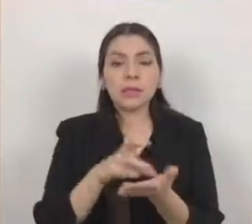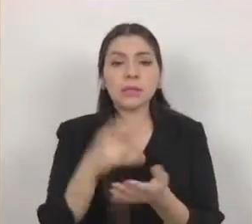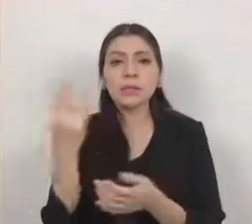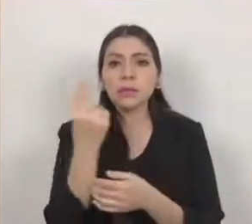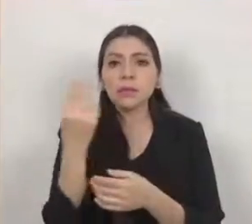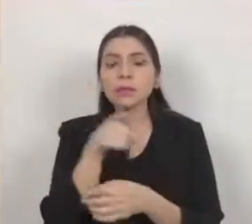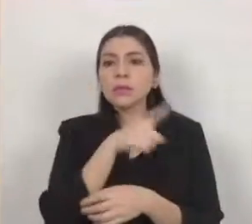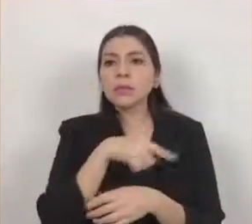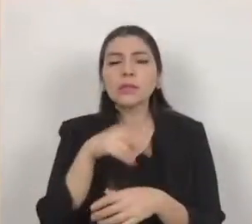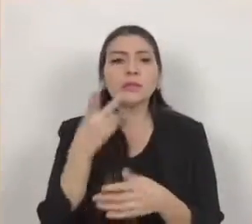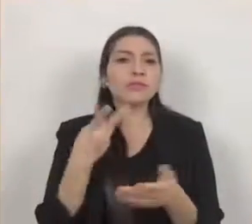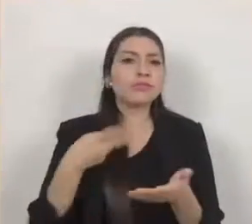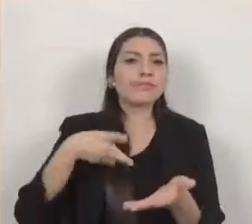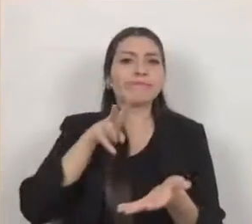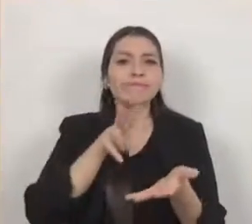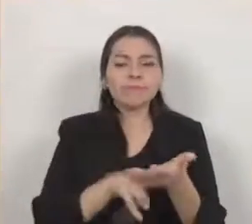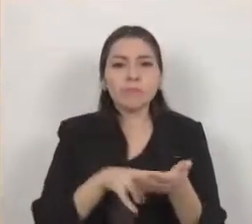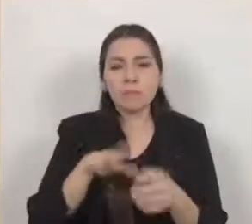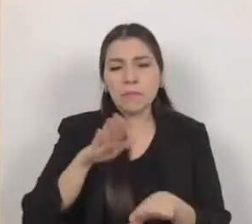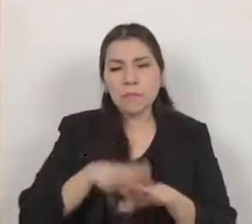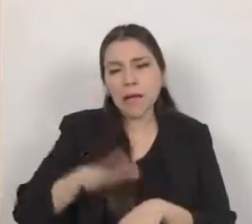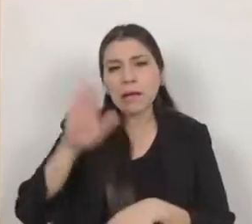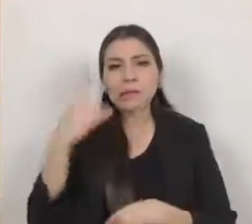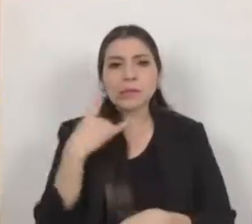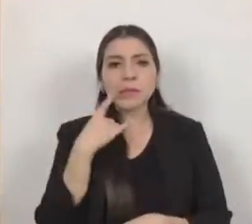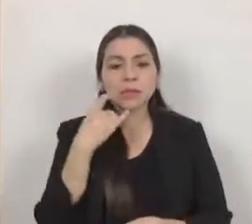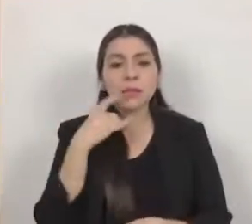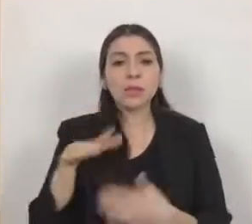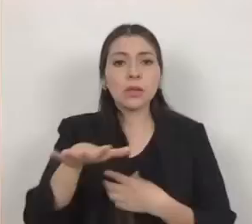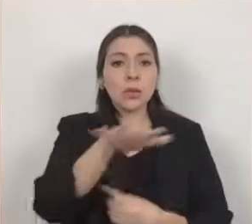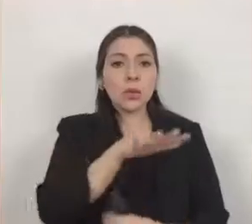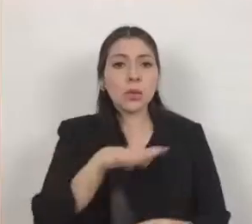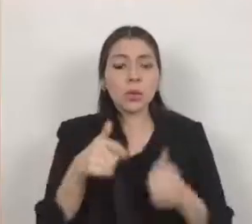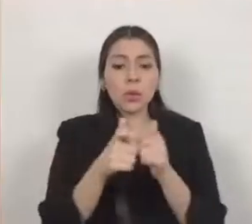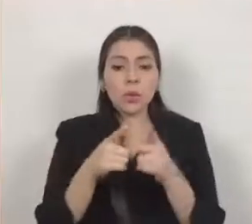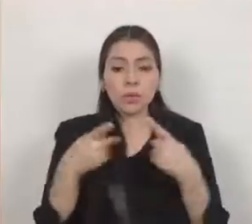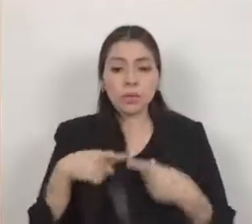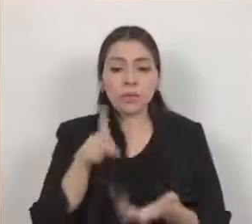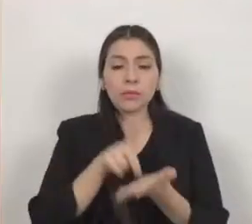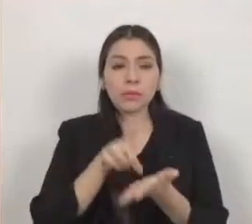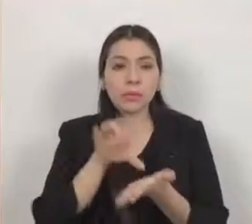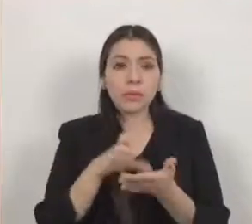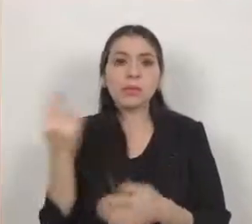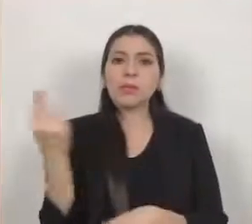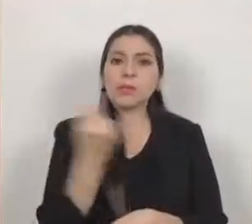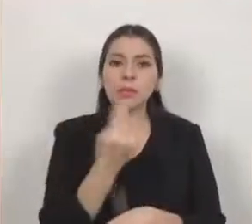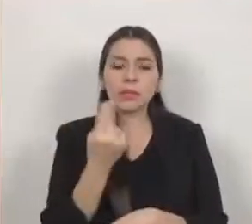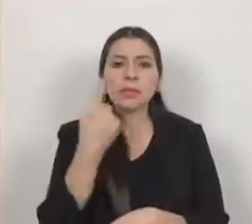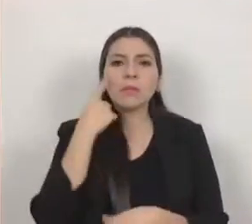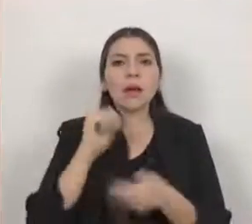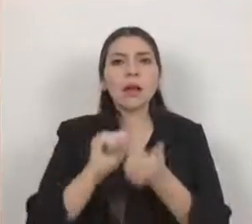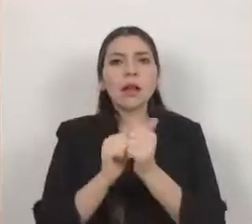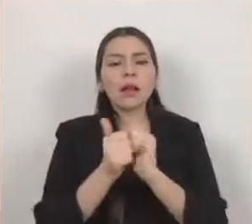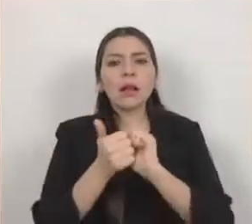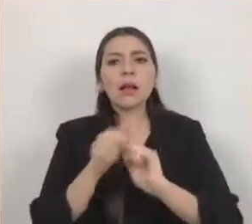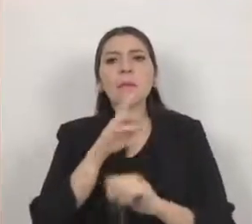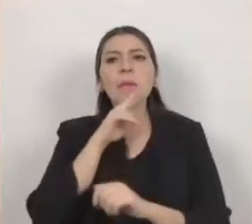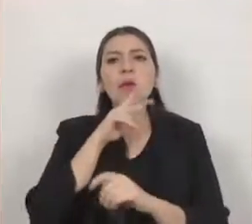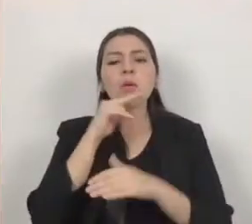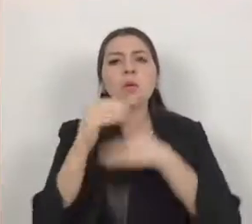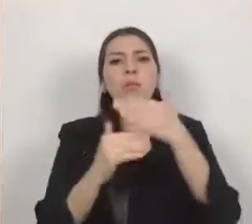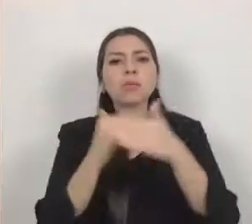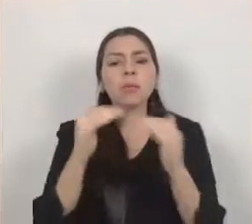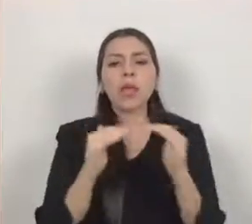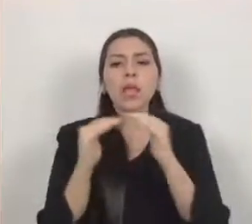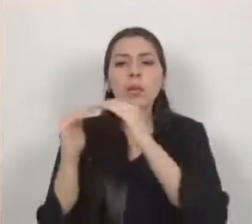extraordinario pues este grupo de la sociedad lo requiere para facilitar su progreso e inclusión social en igualdad de